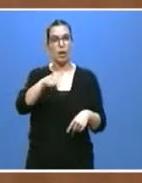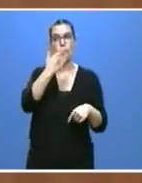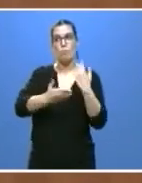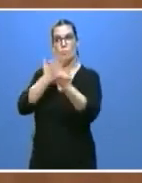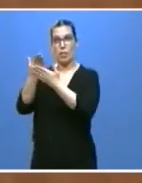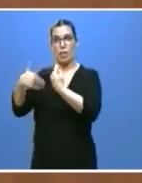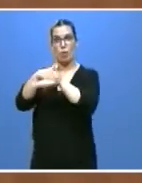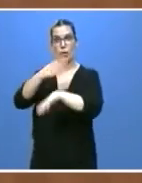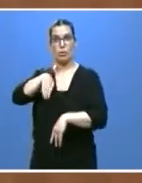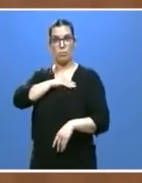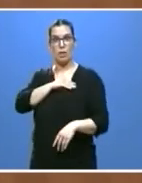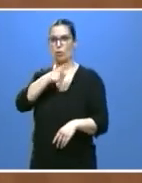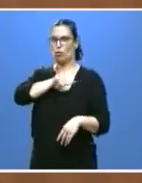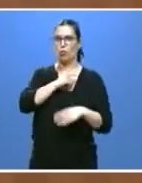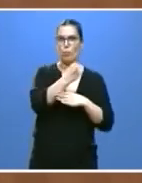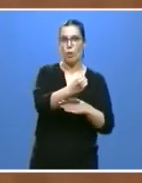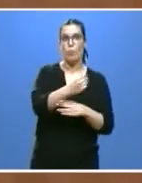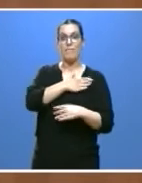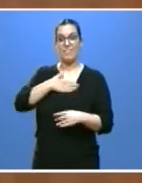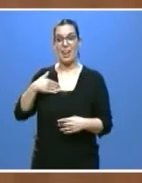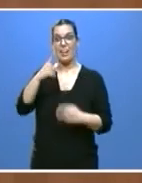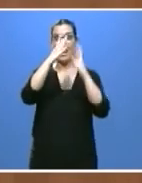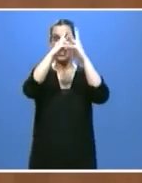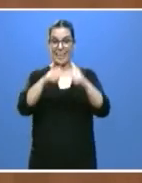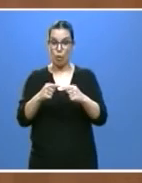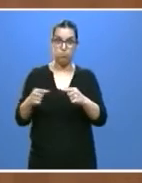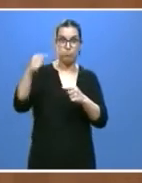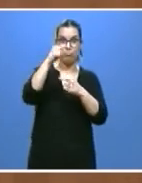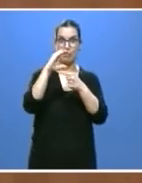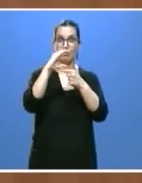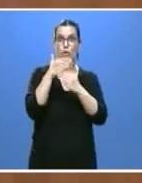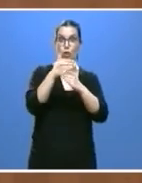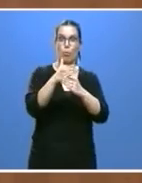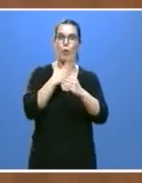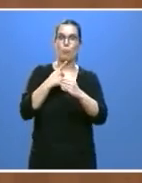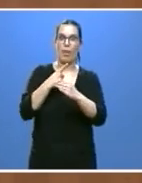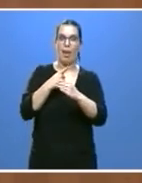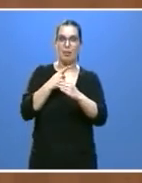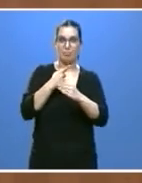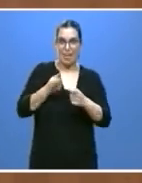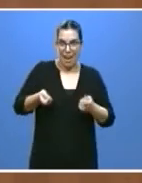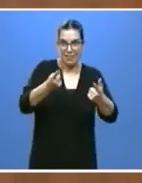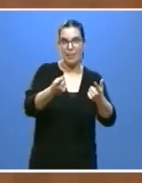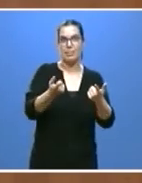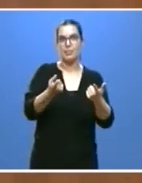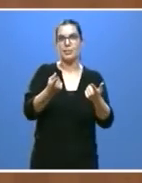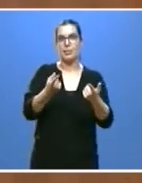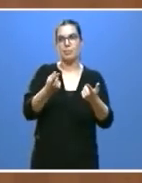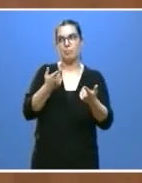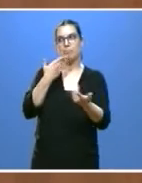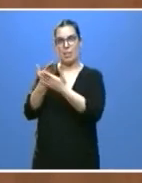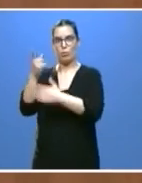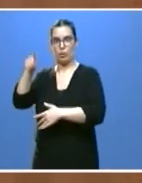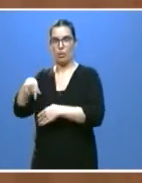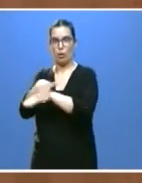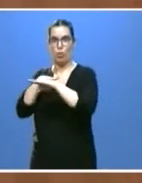de España de poder reinvertir el superávit y por supuesto es imprescindible por quinto